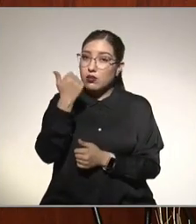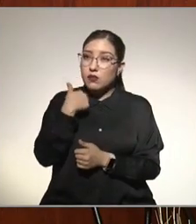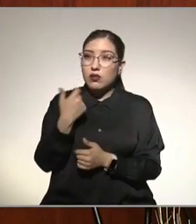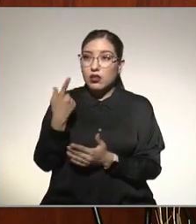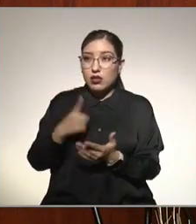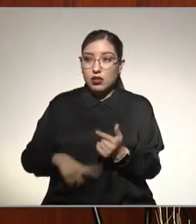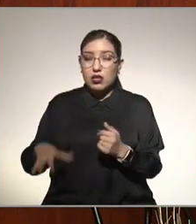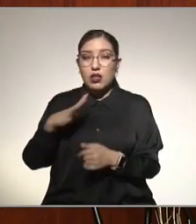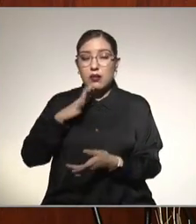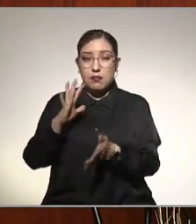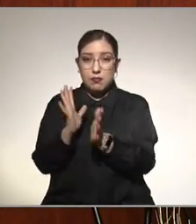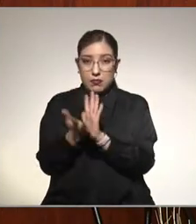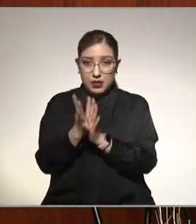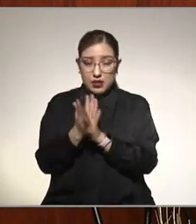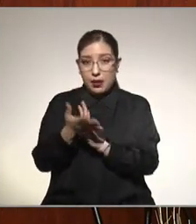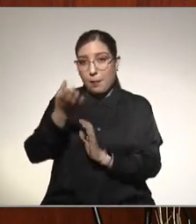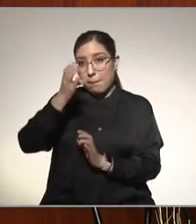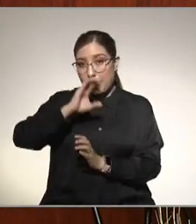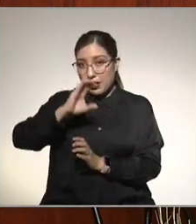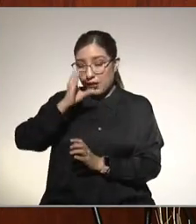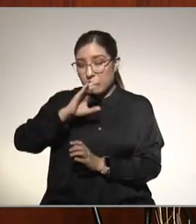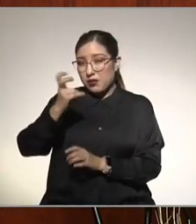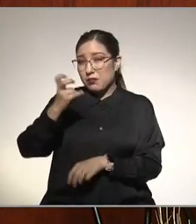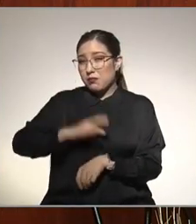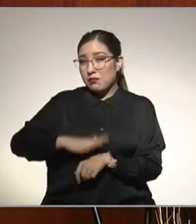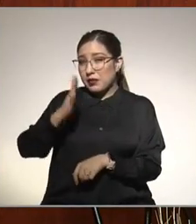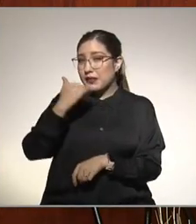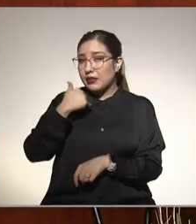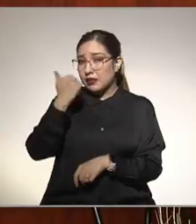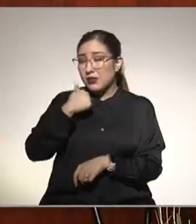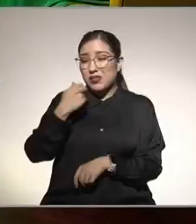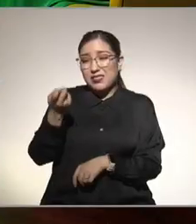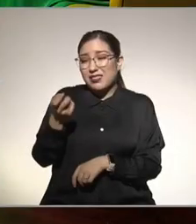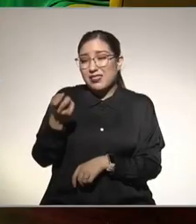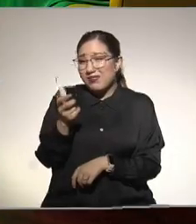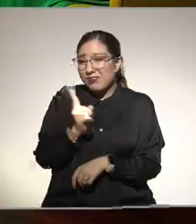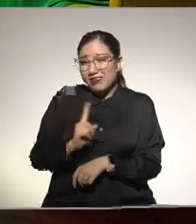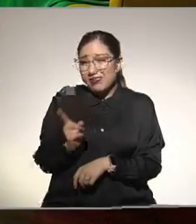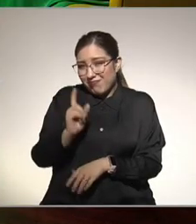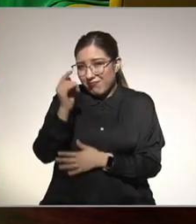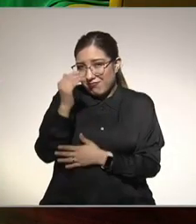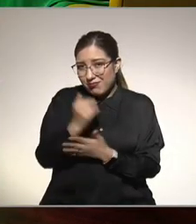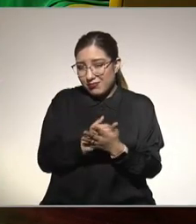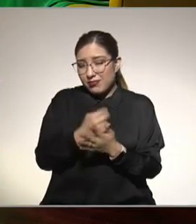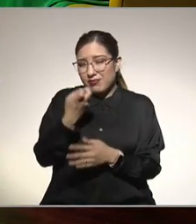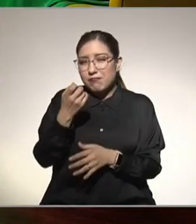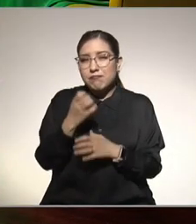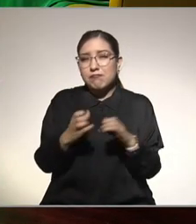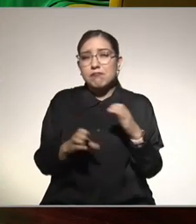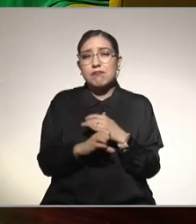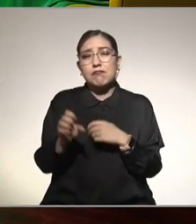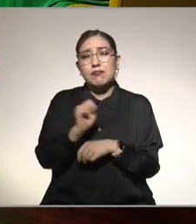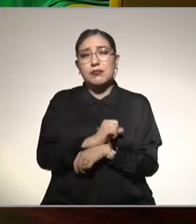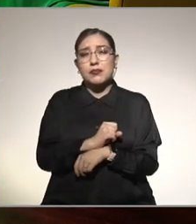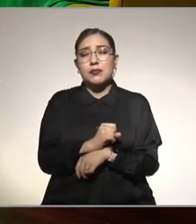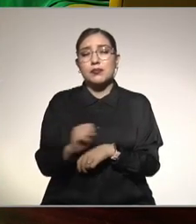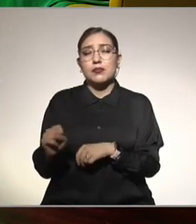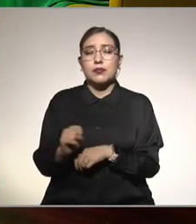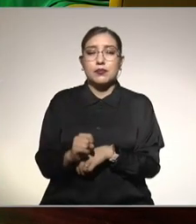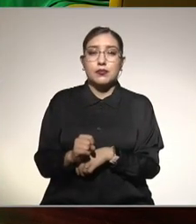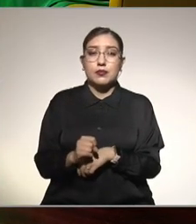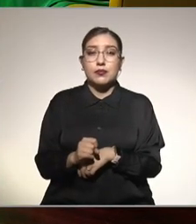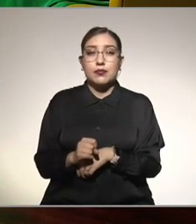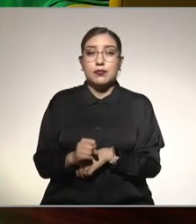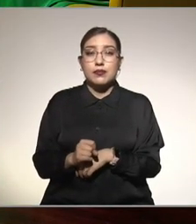mucha glucosa esas de preferencia no son cosas me parece y hacer ejercicio hacer ejercicio no